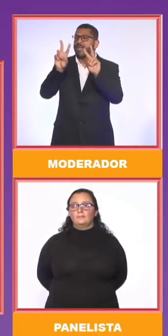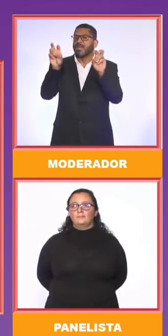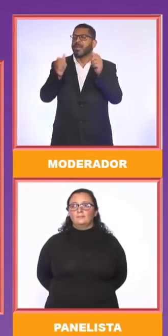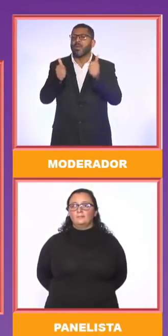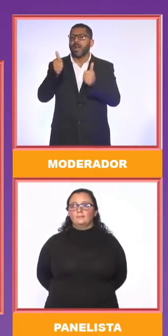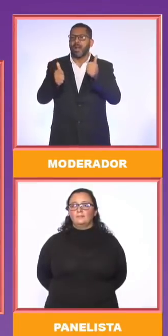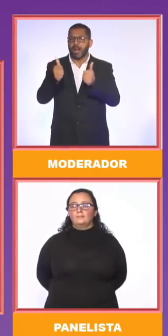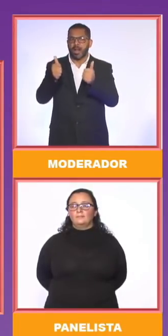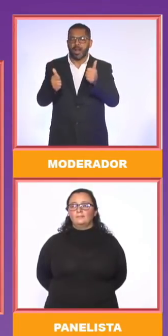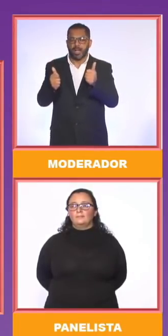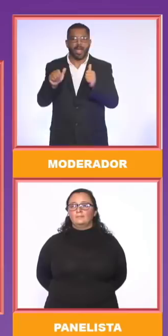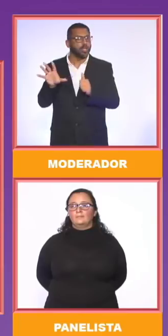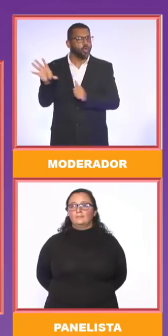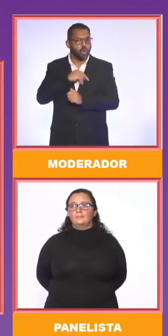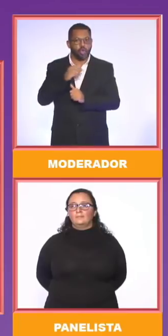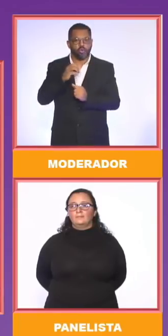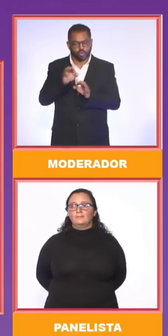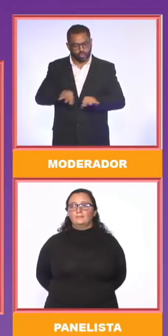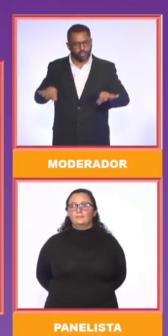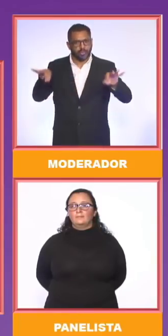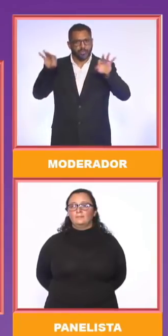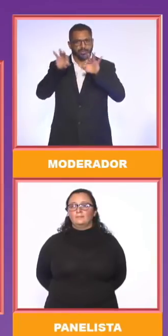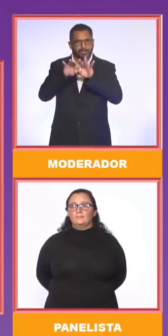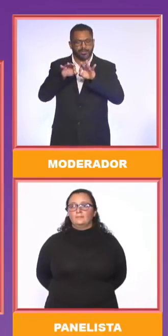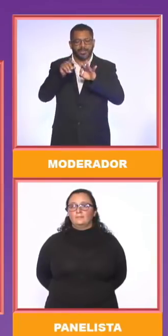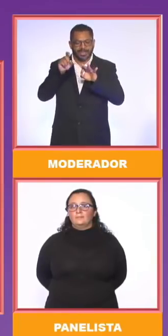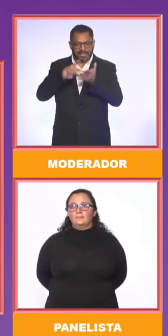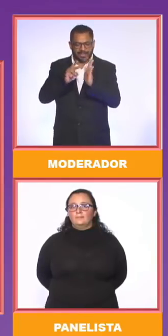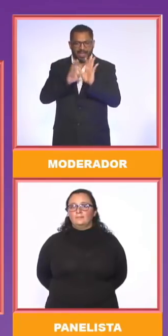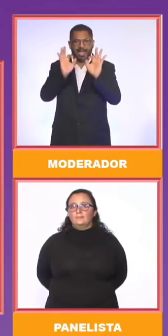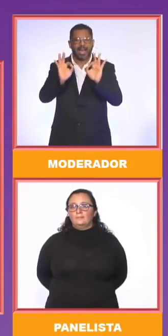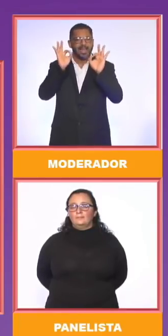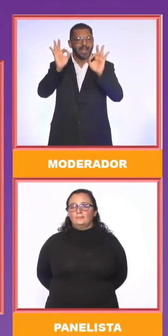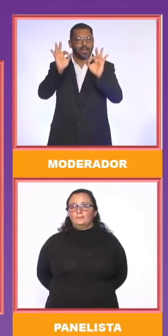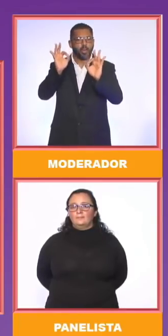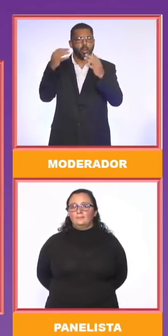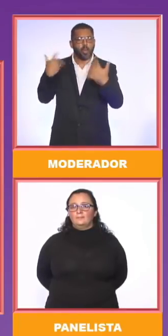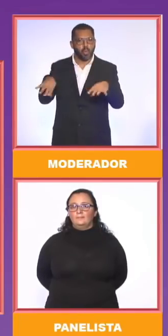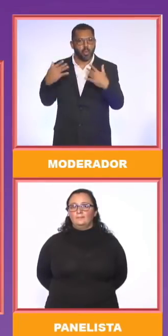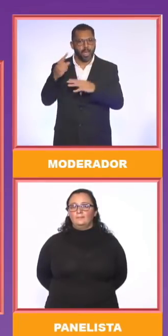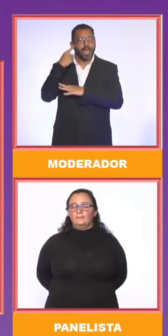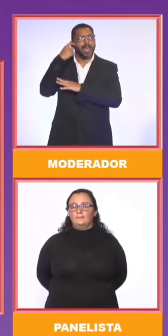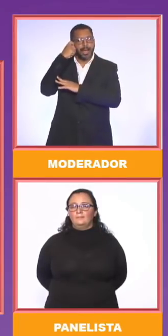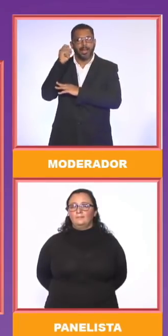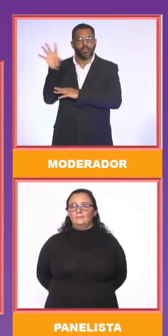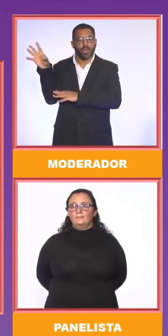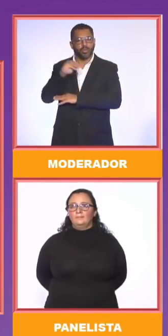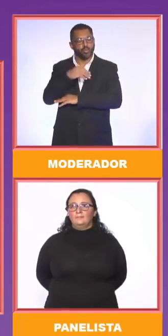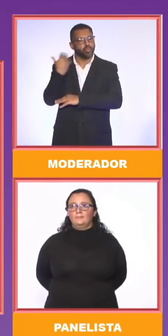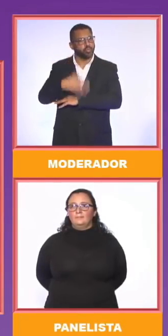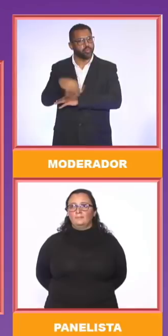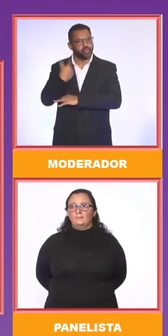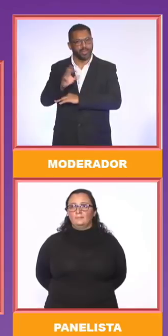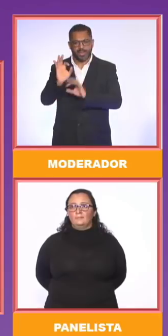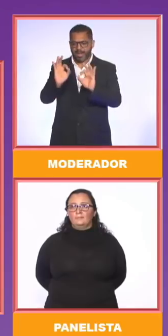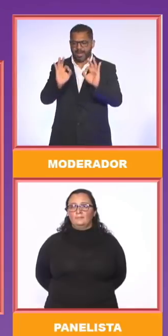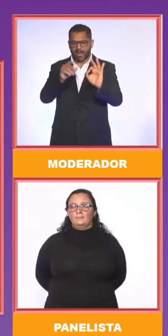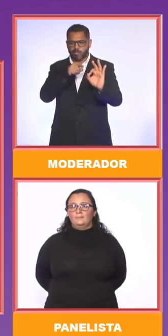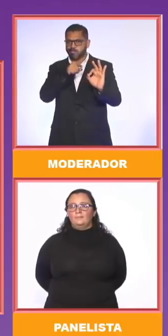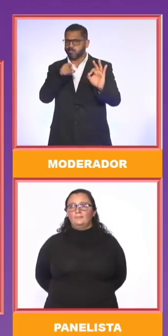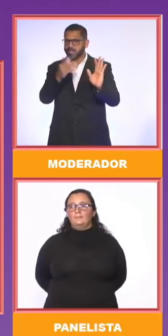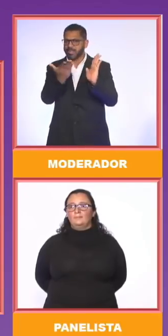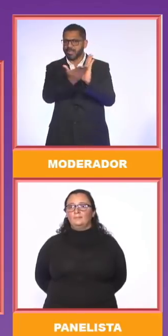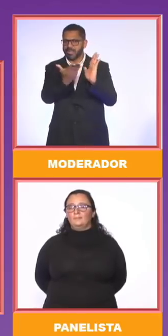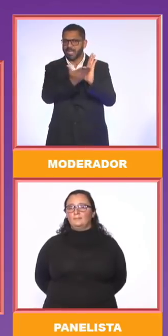que yo creo que es para todos. Y es el reto de la calidad. Yo pienso que ahí en buena medida se encierra todo el drama